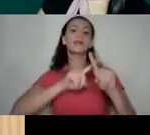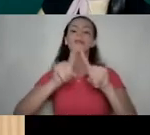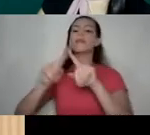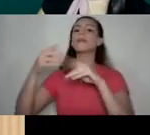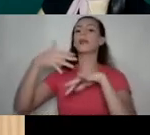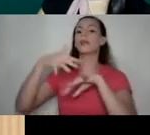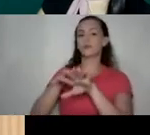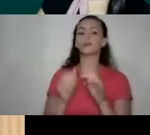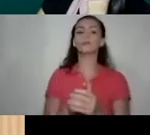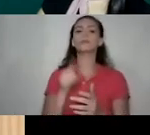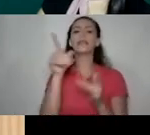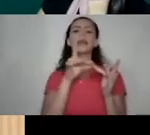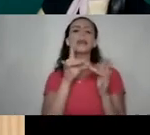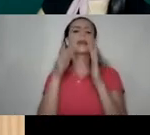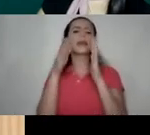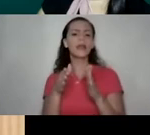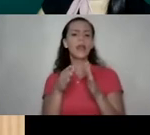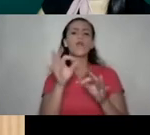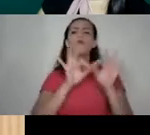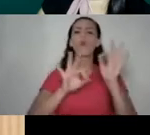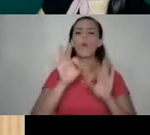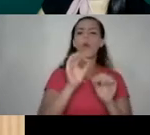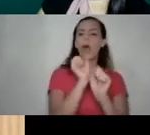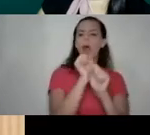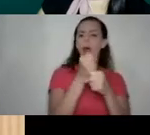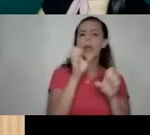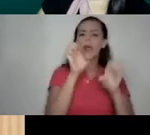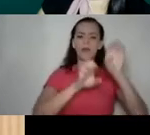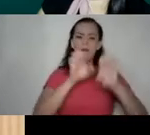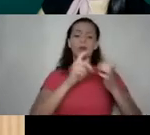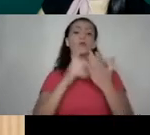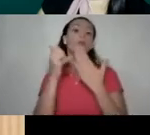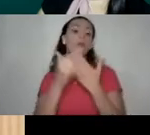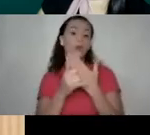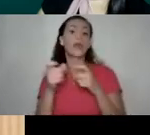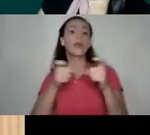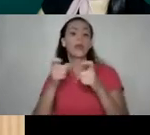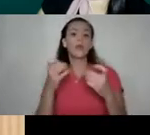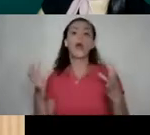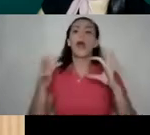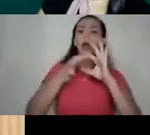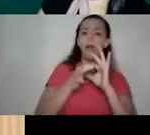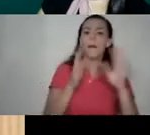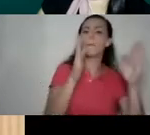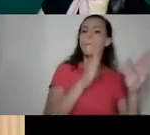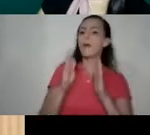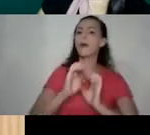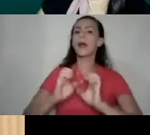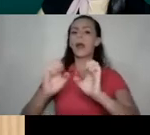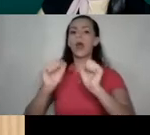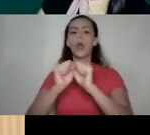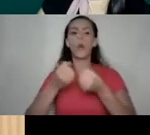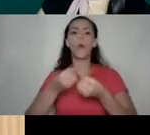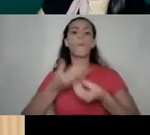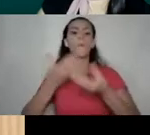especialista en formulación, ejecución y evaluación de proyectos, gestión de alianzas, planificación estratégica con públicos de